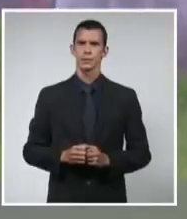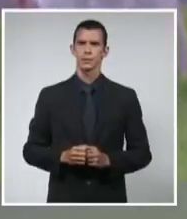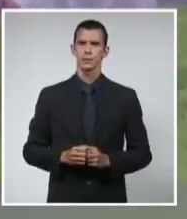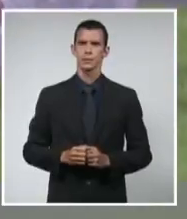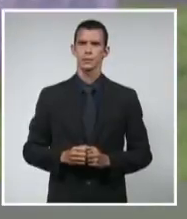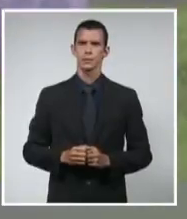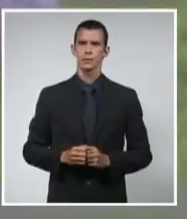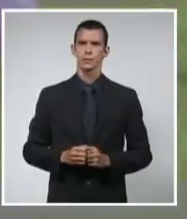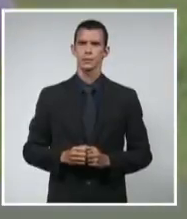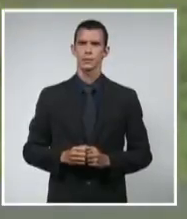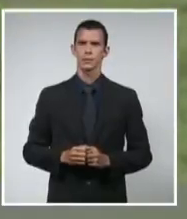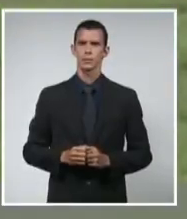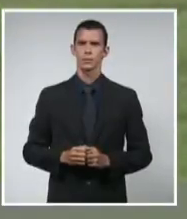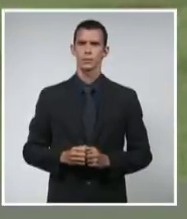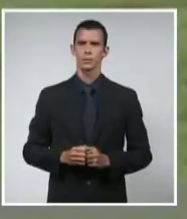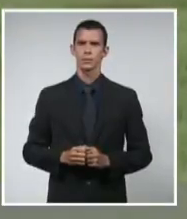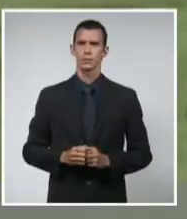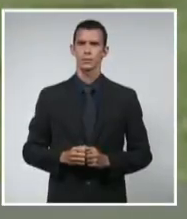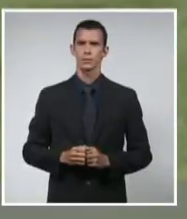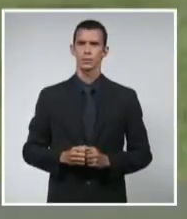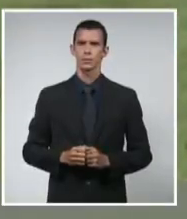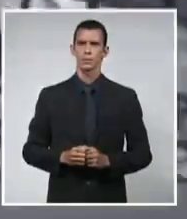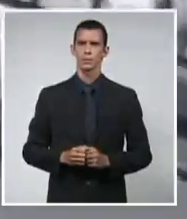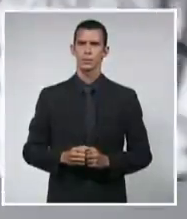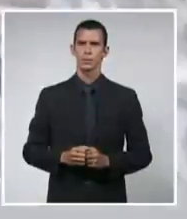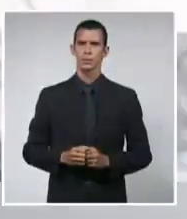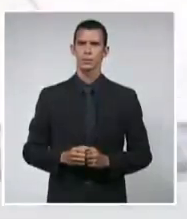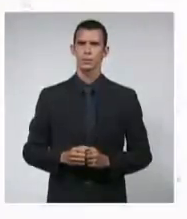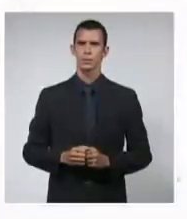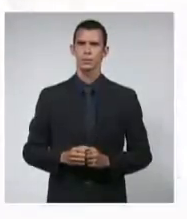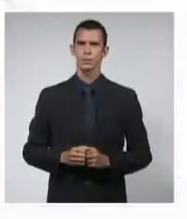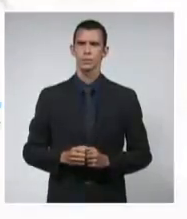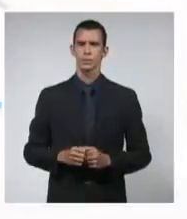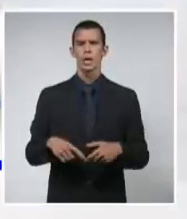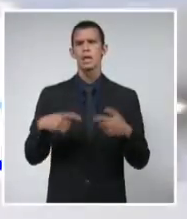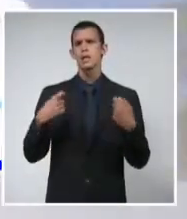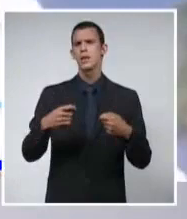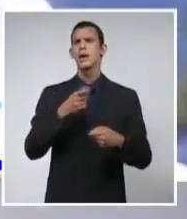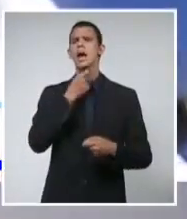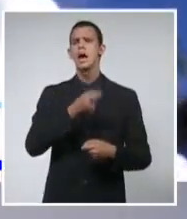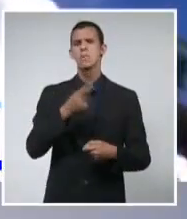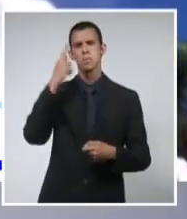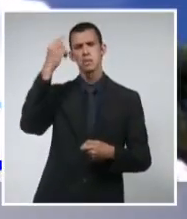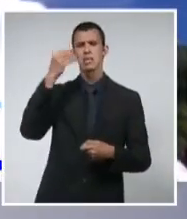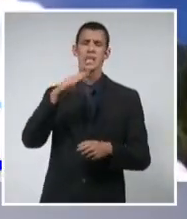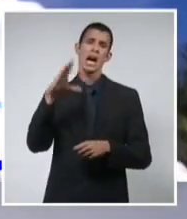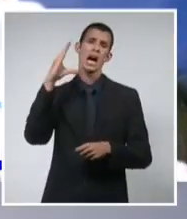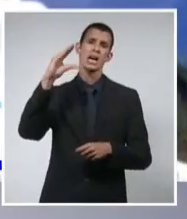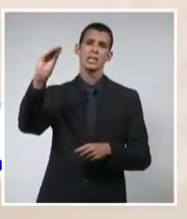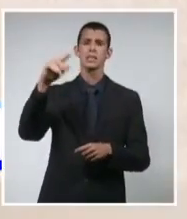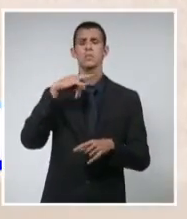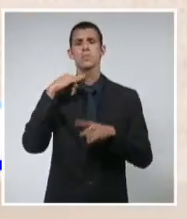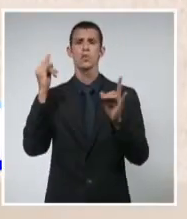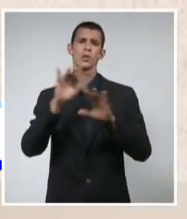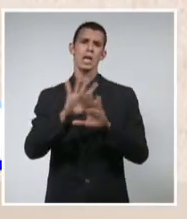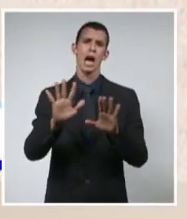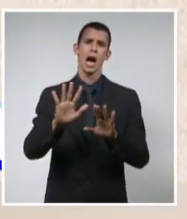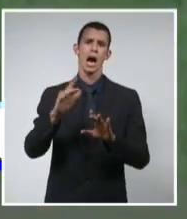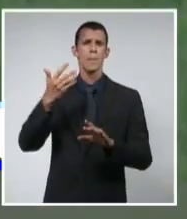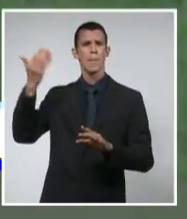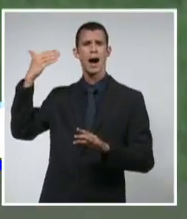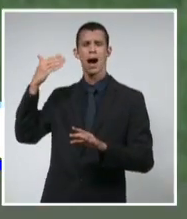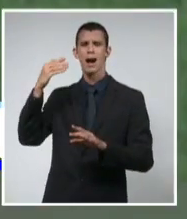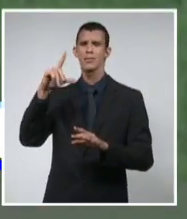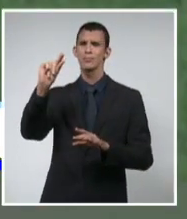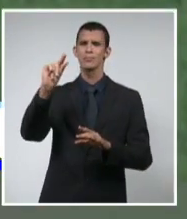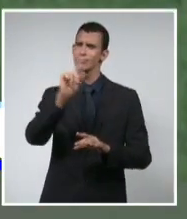Se hablará de Eusebio Leal Spengler siempre en presente, del hombre con el don de la palabra y el amor incondicional a Fidel Castro, a José